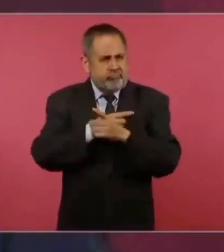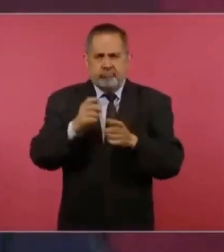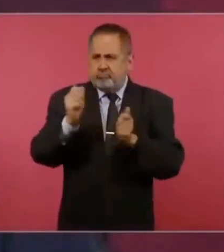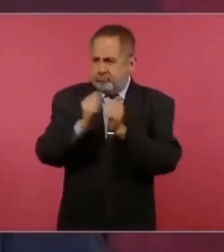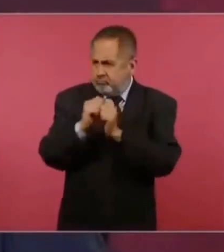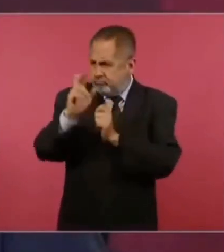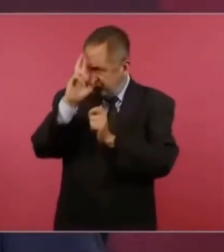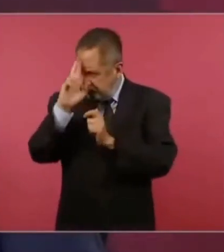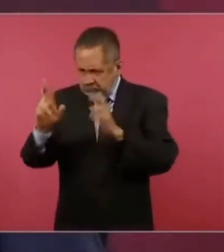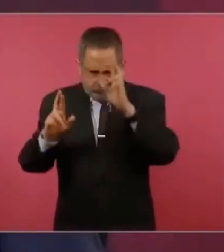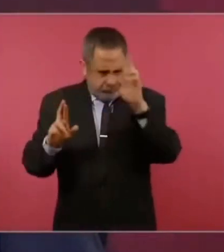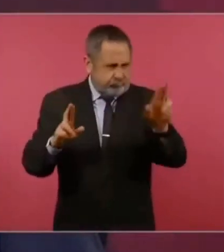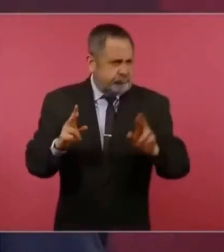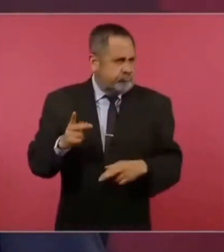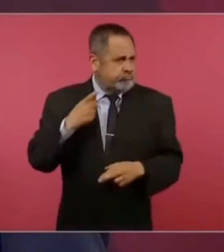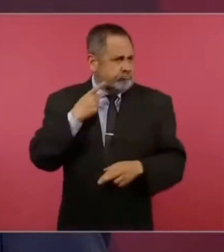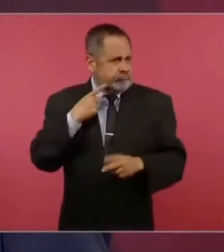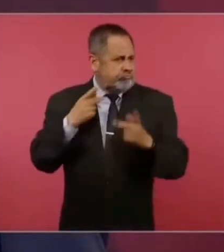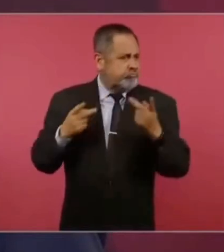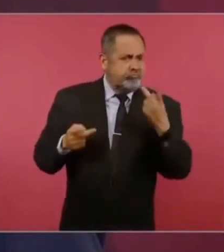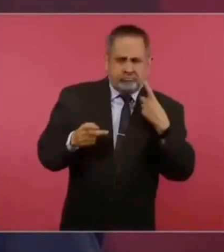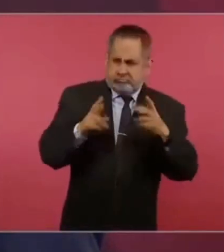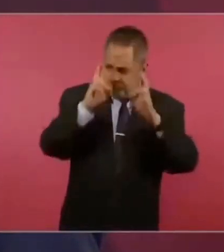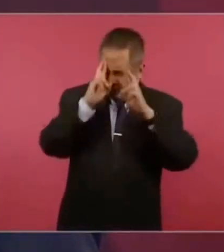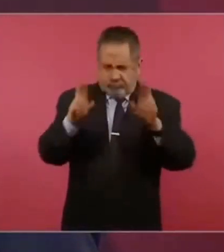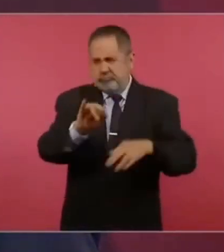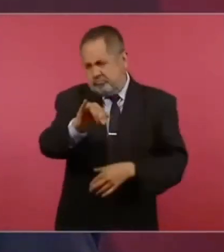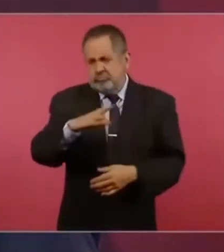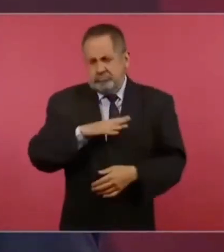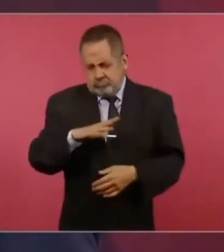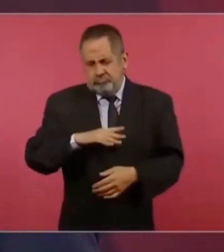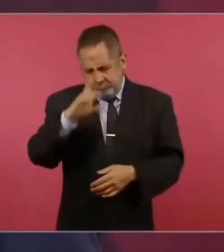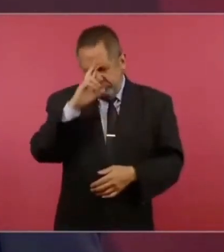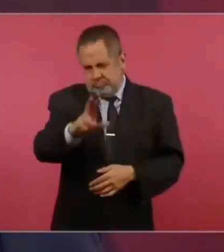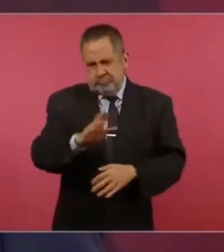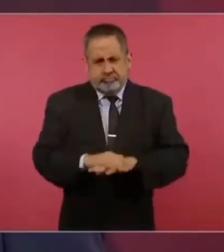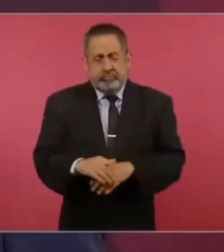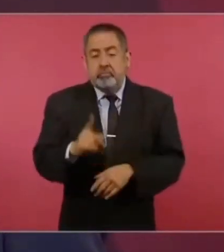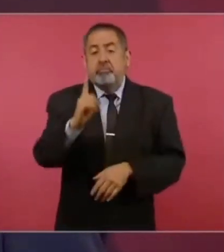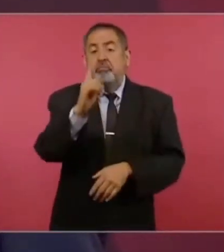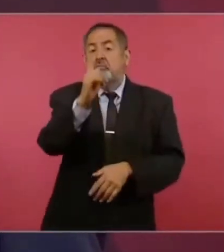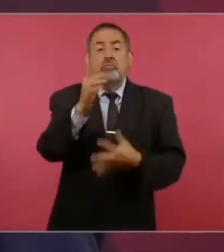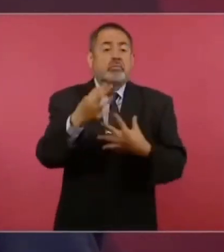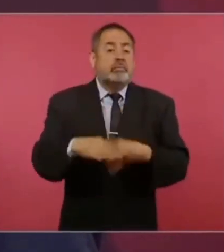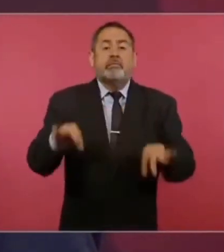con respeto, lo más importante, con